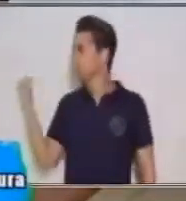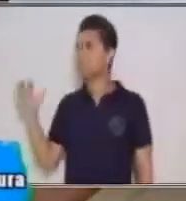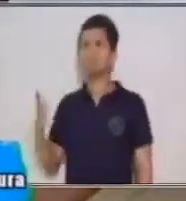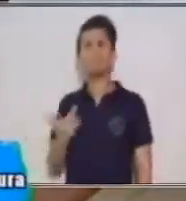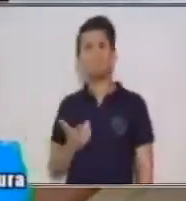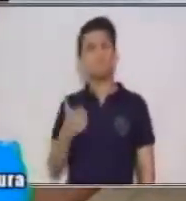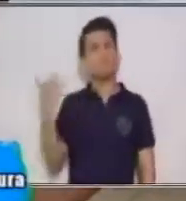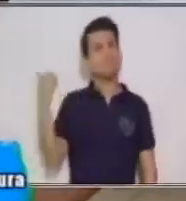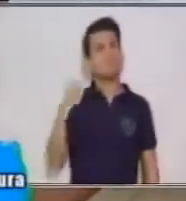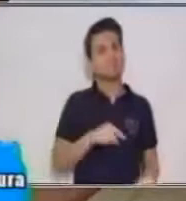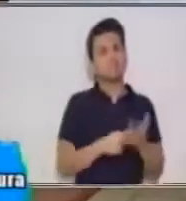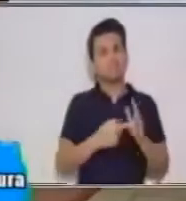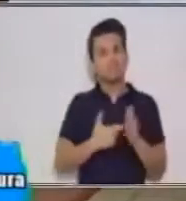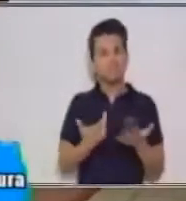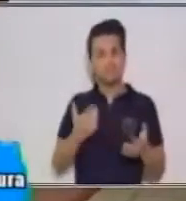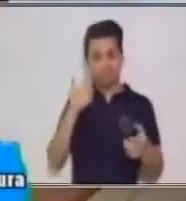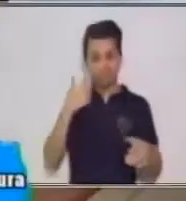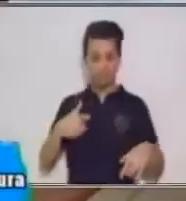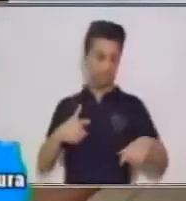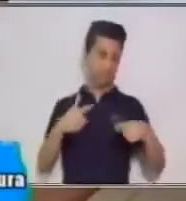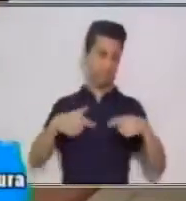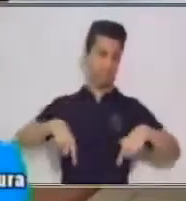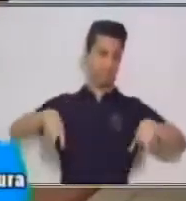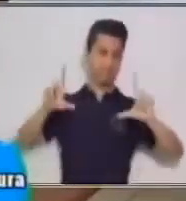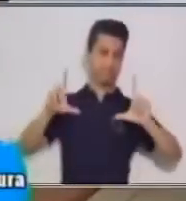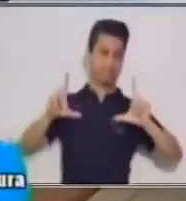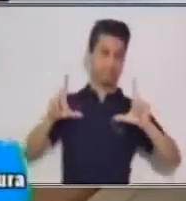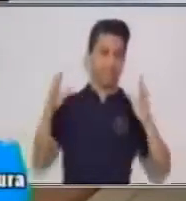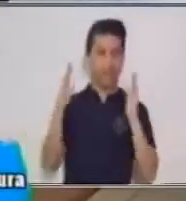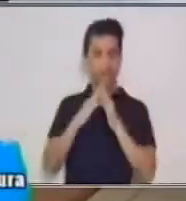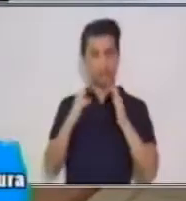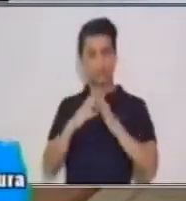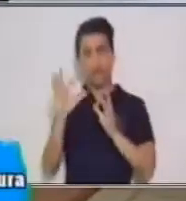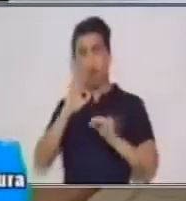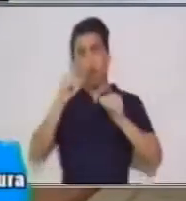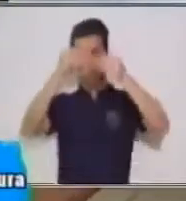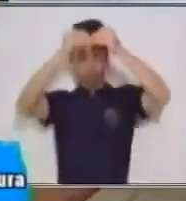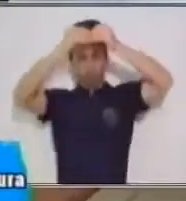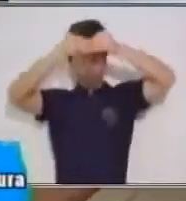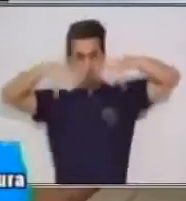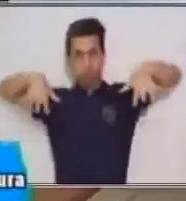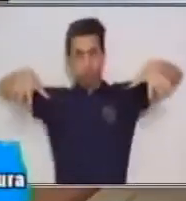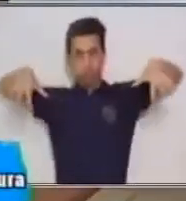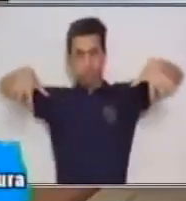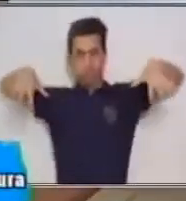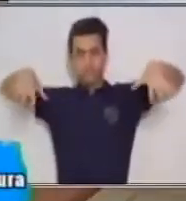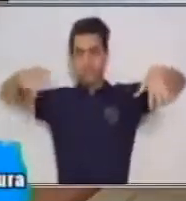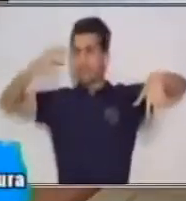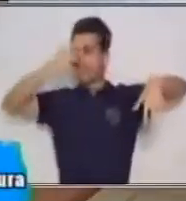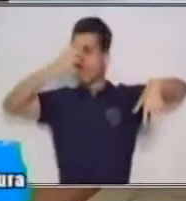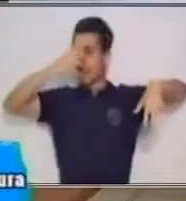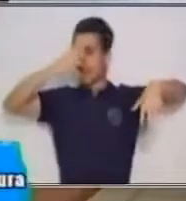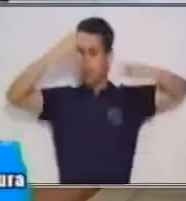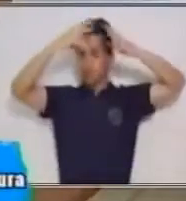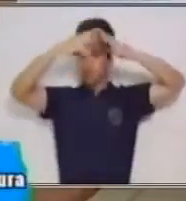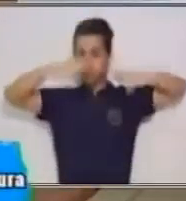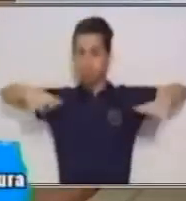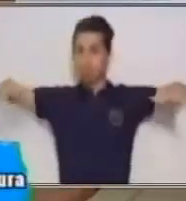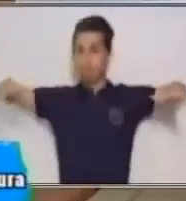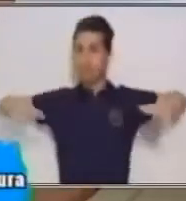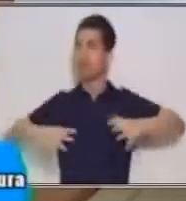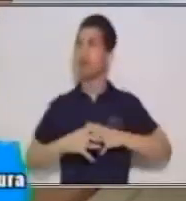parece? ¿Una casa o una carpa de circo? Así es, es una carpa de circo. Entonces,